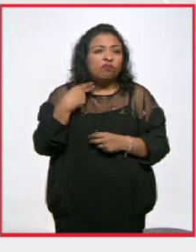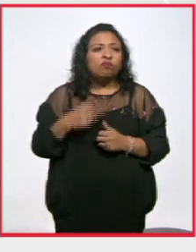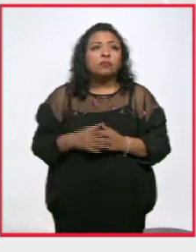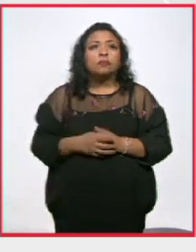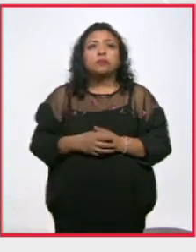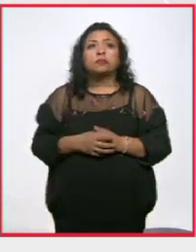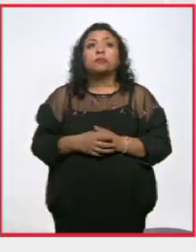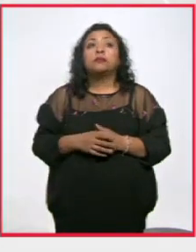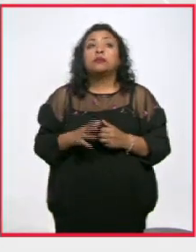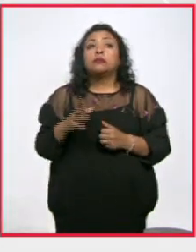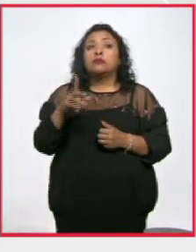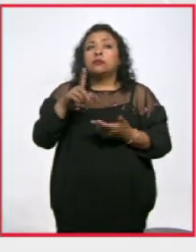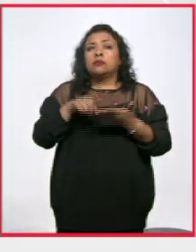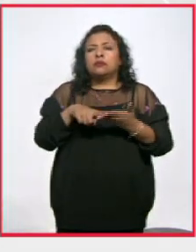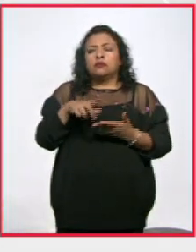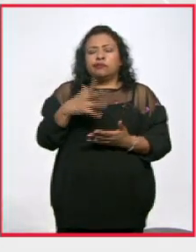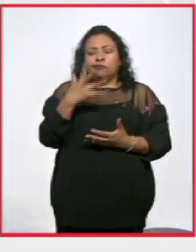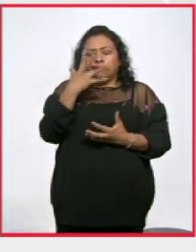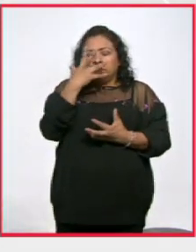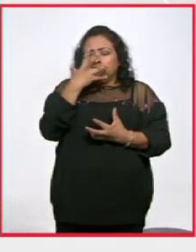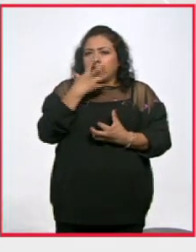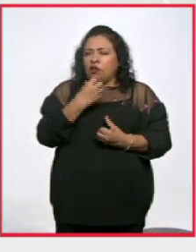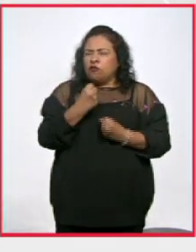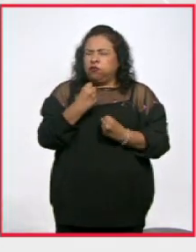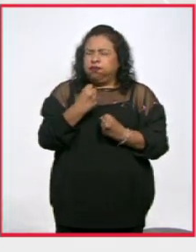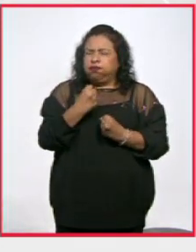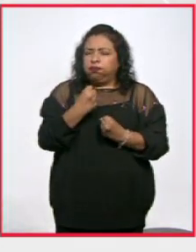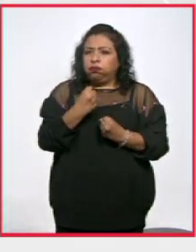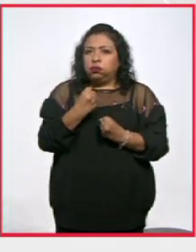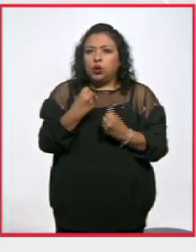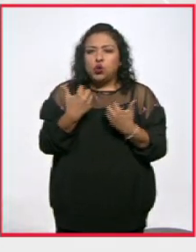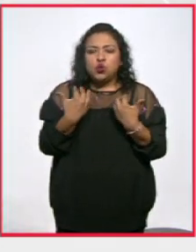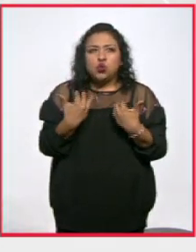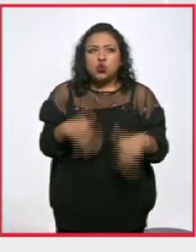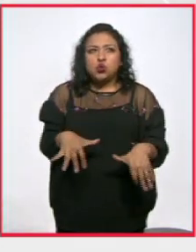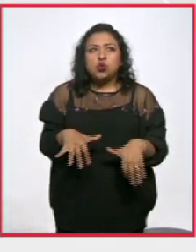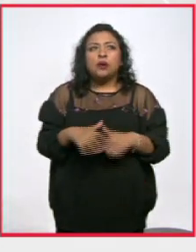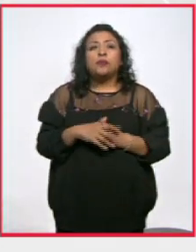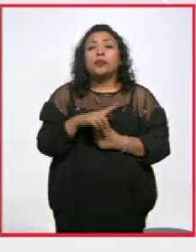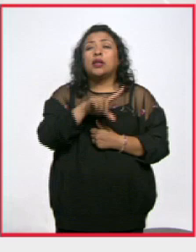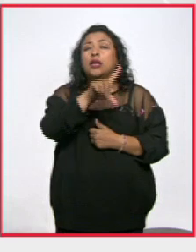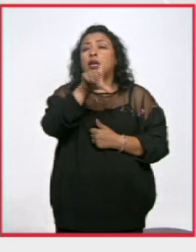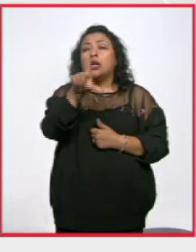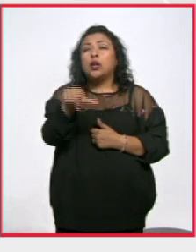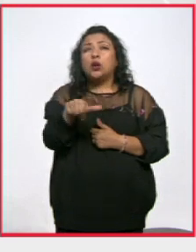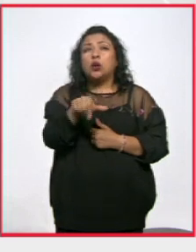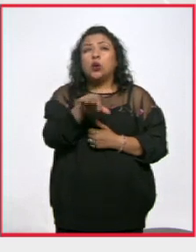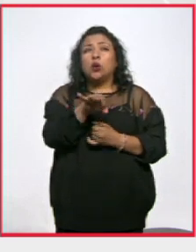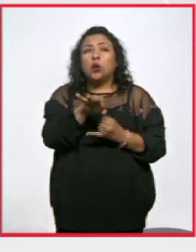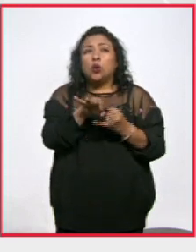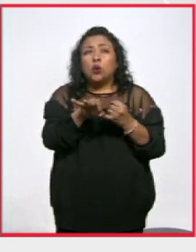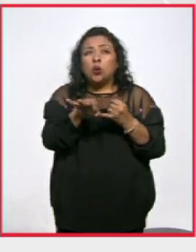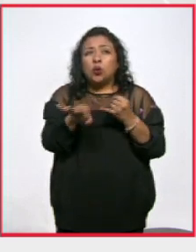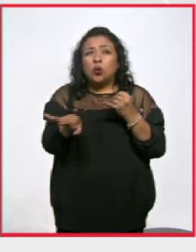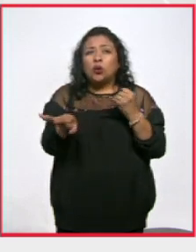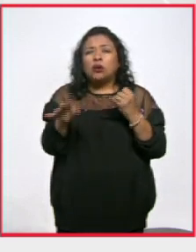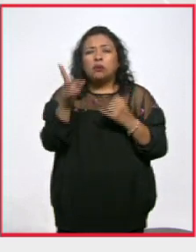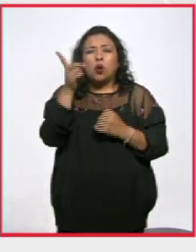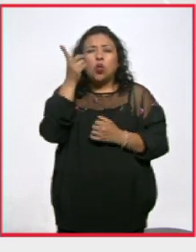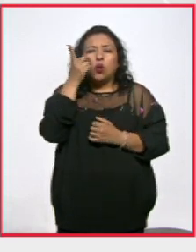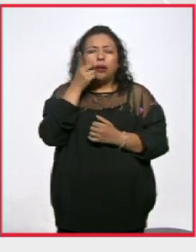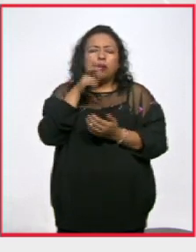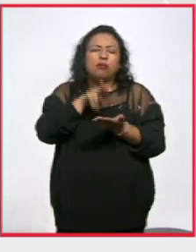Te aporta una tristeza inmensa, que a la noche al final tú no dormes o tú dormes muy poco,